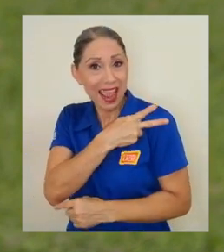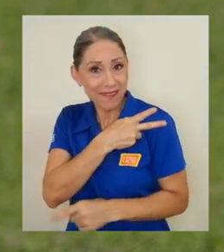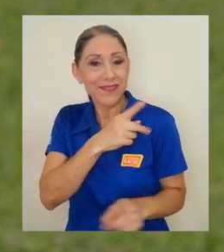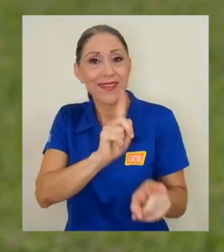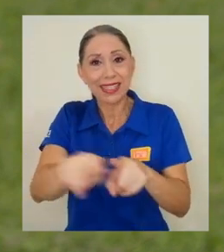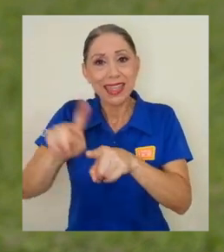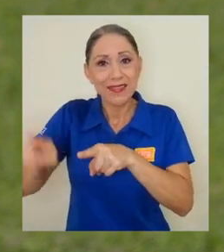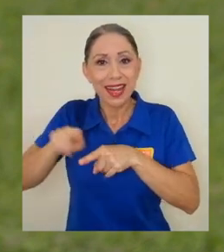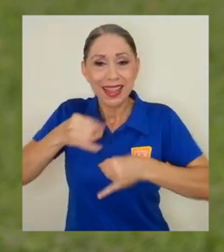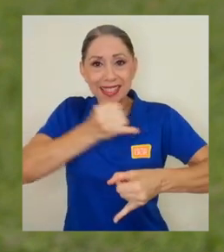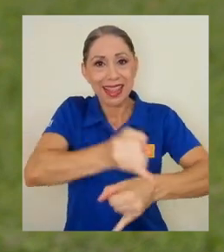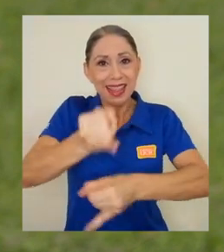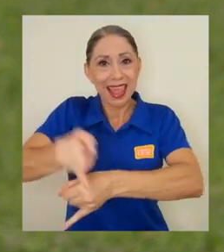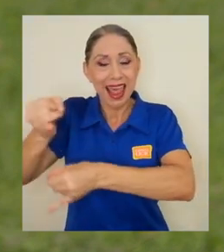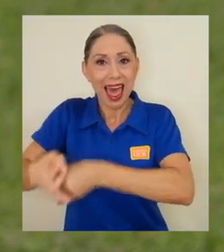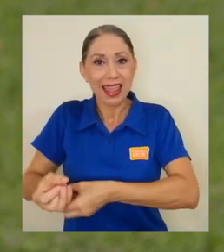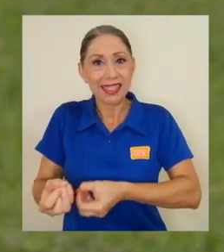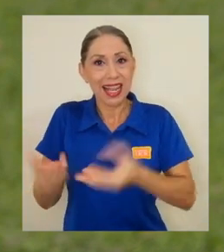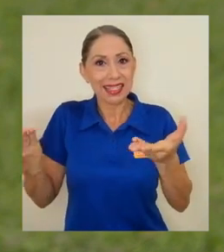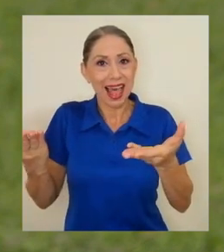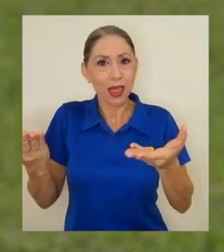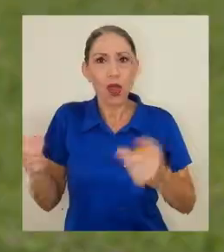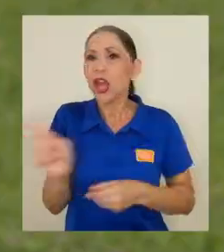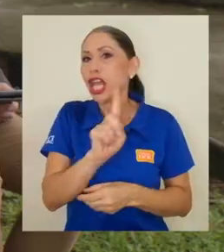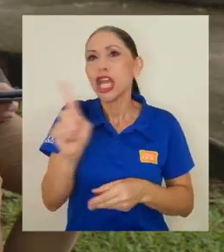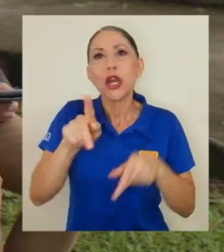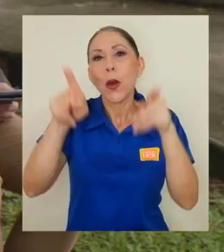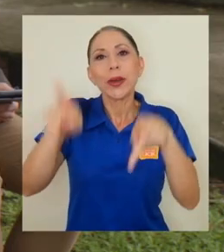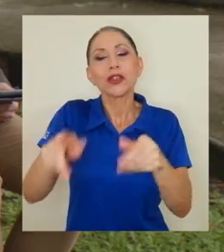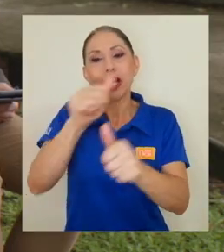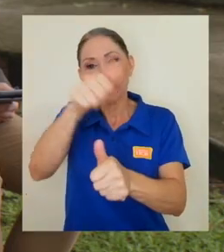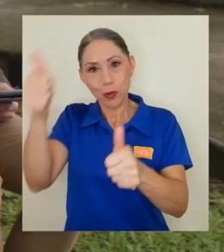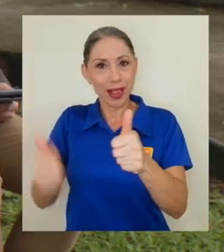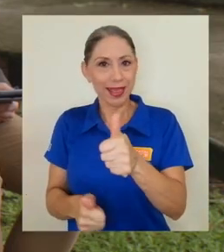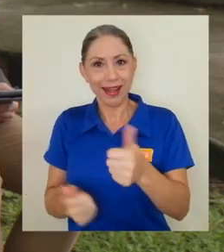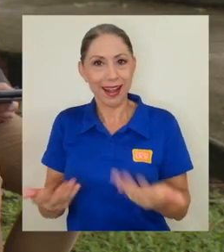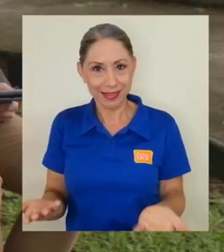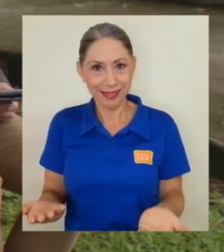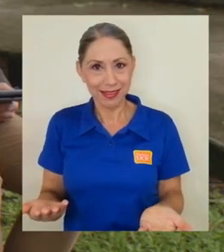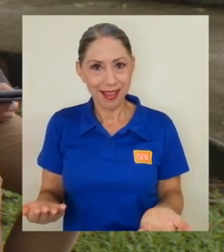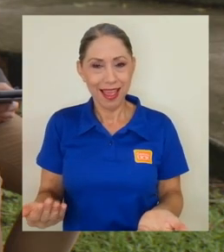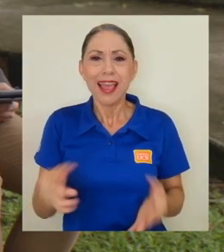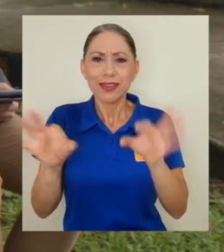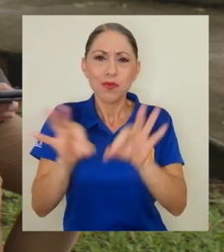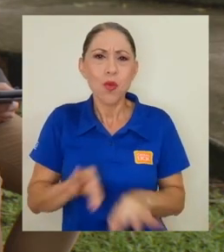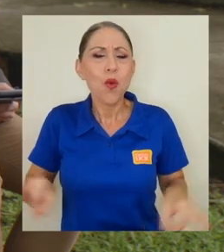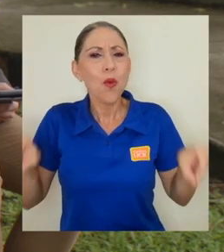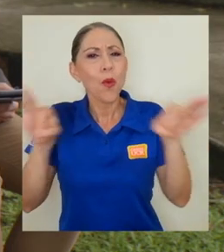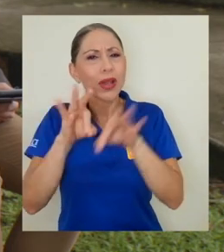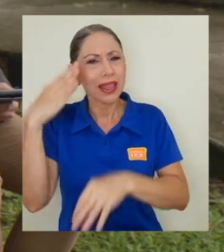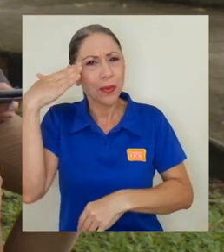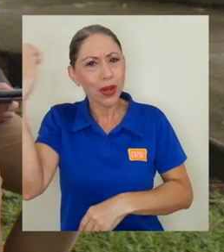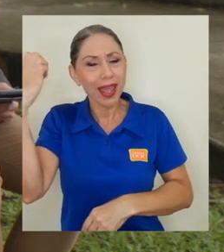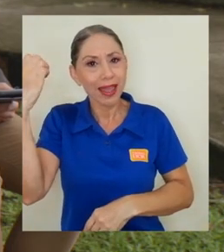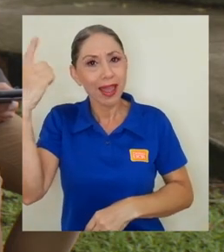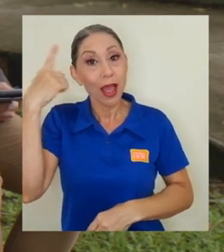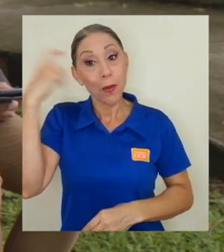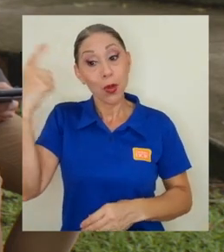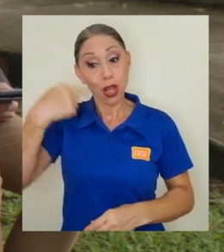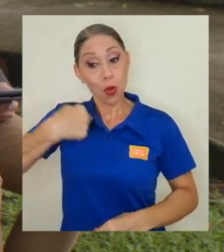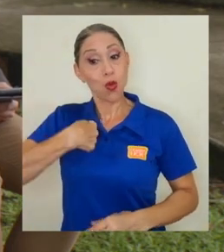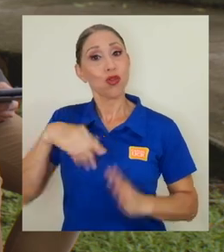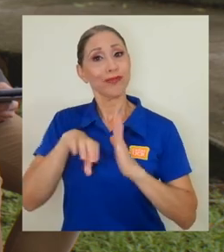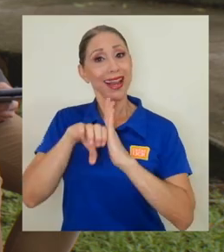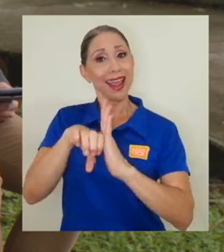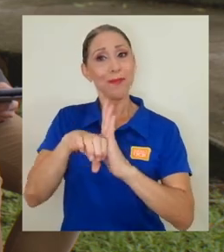diferentes entidades del Estado y no ser las subalternas. Entonces, a mí me parece que es muy importante, ¿por qué? Porque uno predica con el ejemplo.